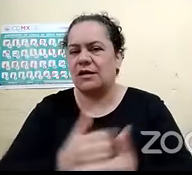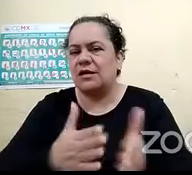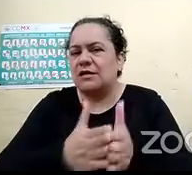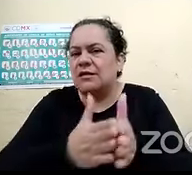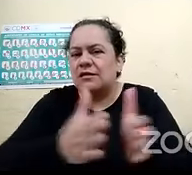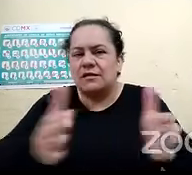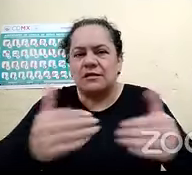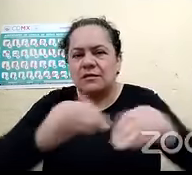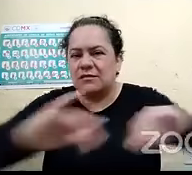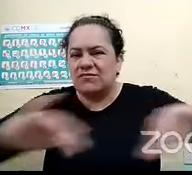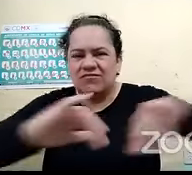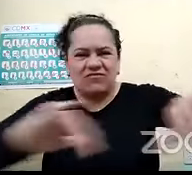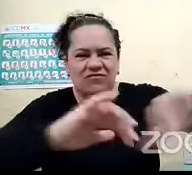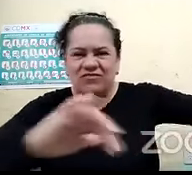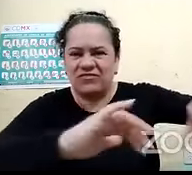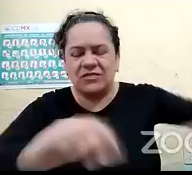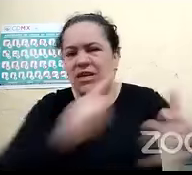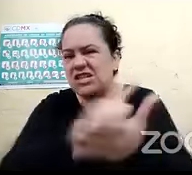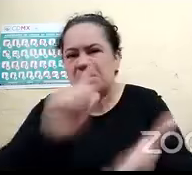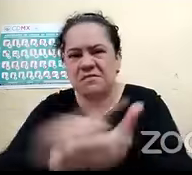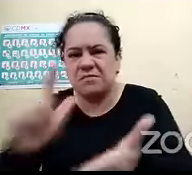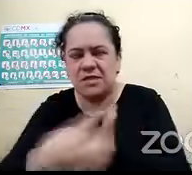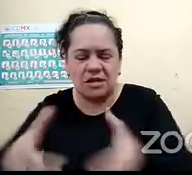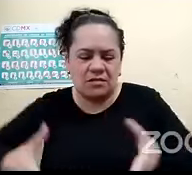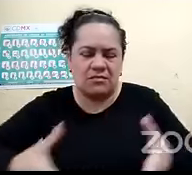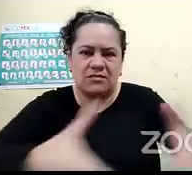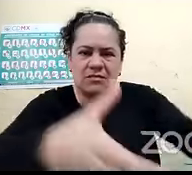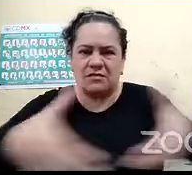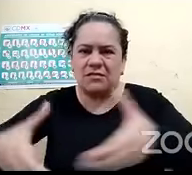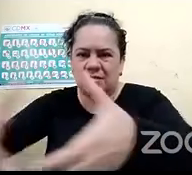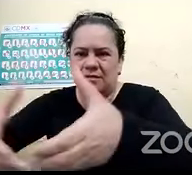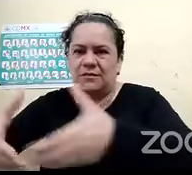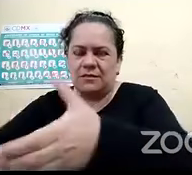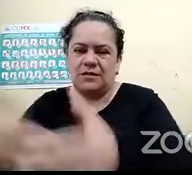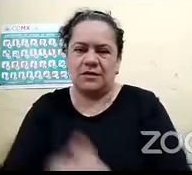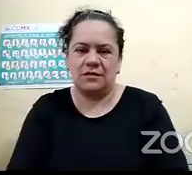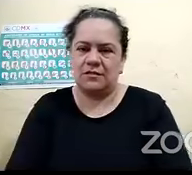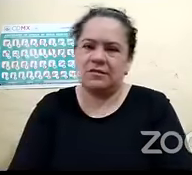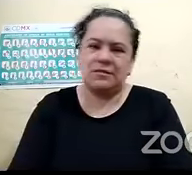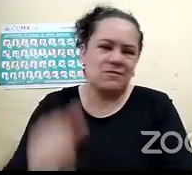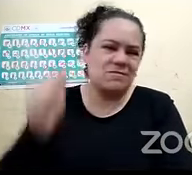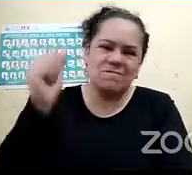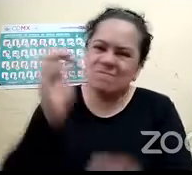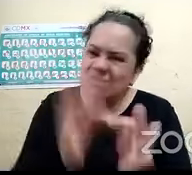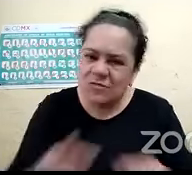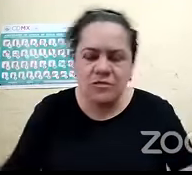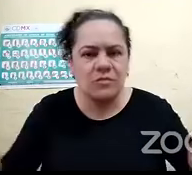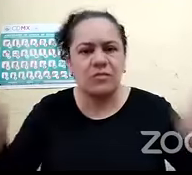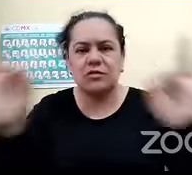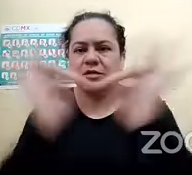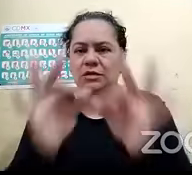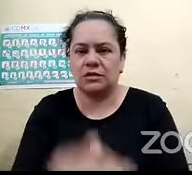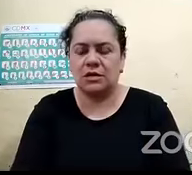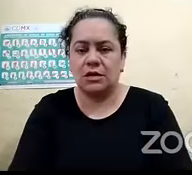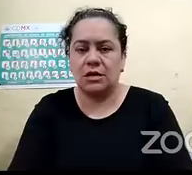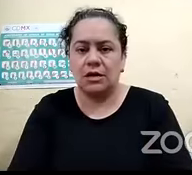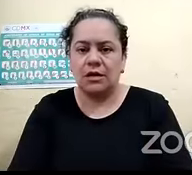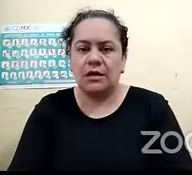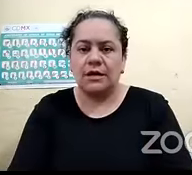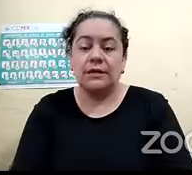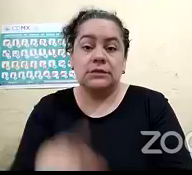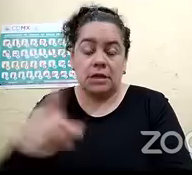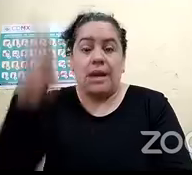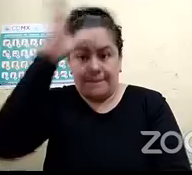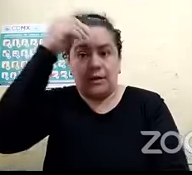cuánto cuánto ayuda el hecho de que no haya obstáculos en el camino porque podemos saber la ruta y haberlo aprendido